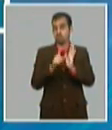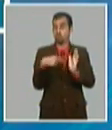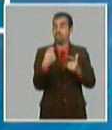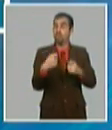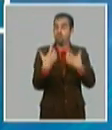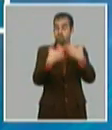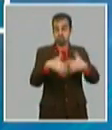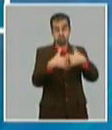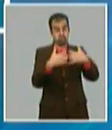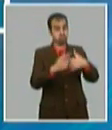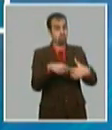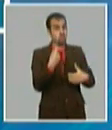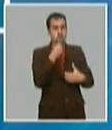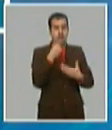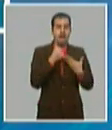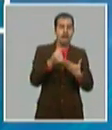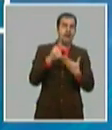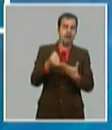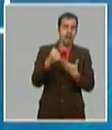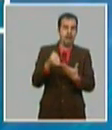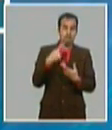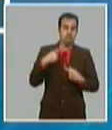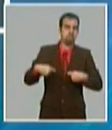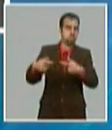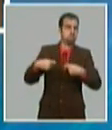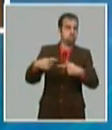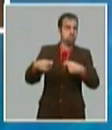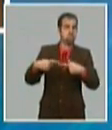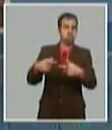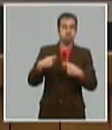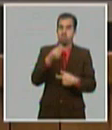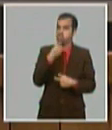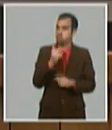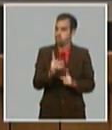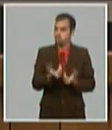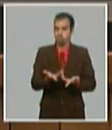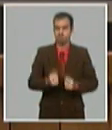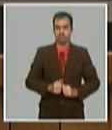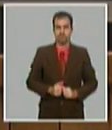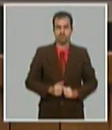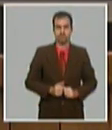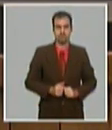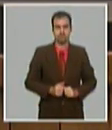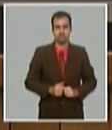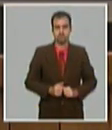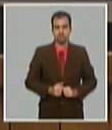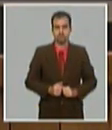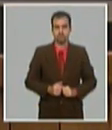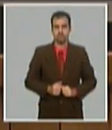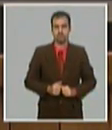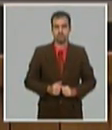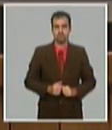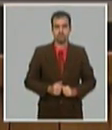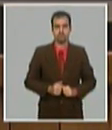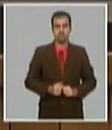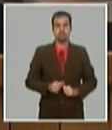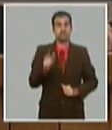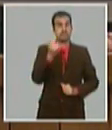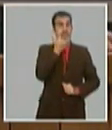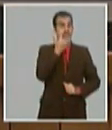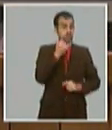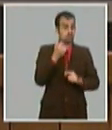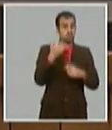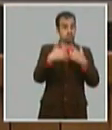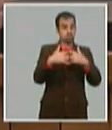no tenemos como respaldar las demandas del balance porque no podemos sustituir esos déficits productivos por